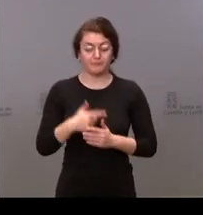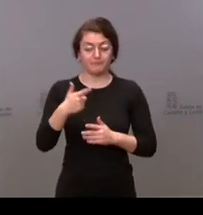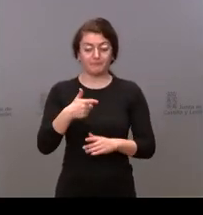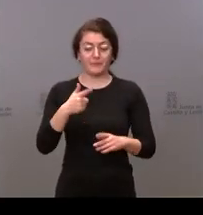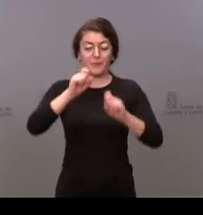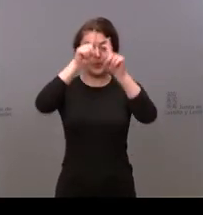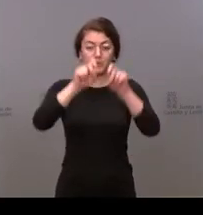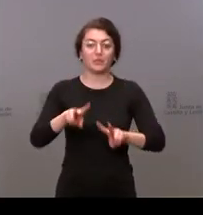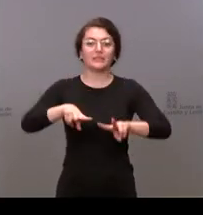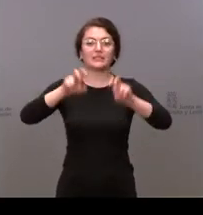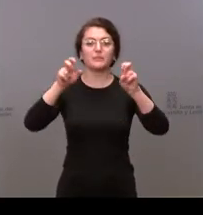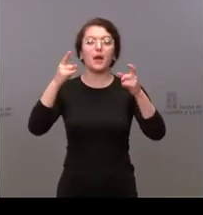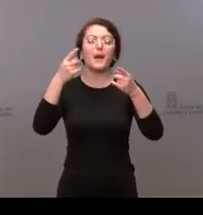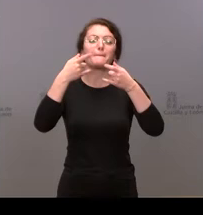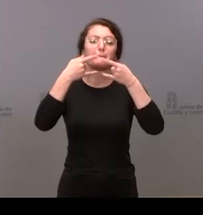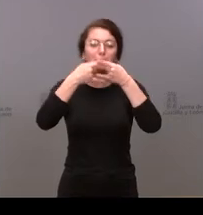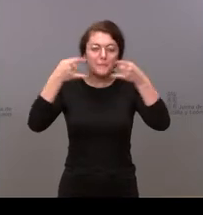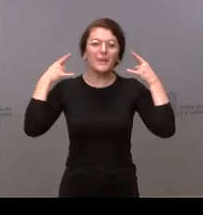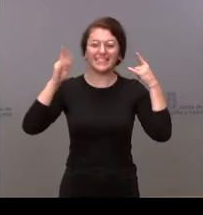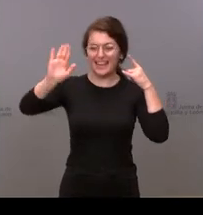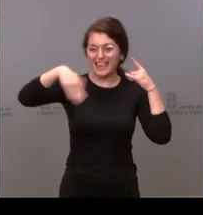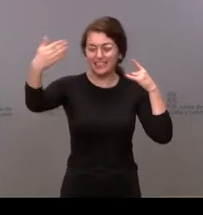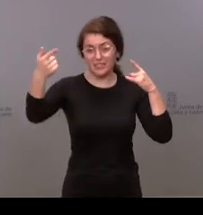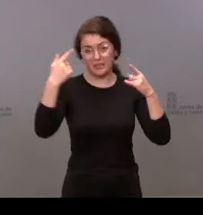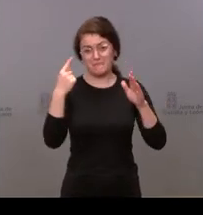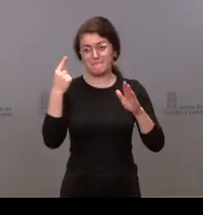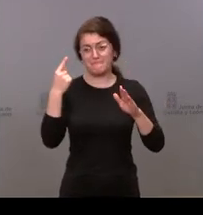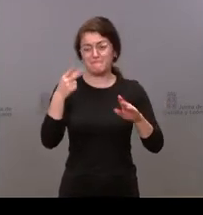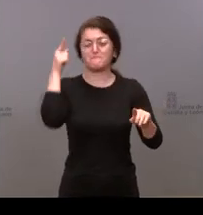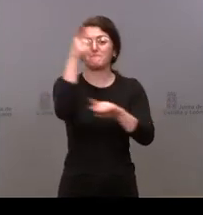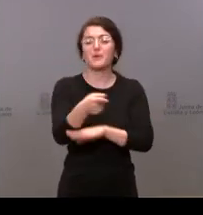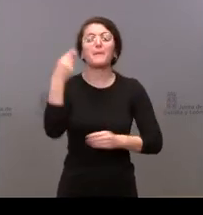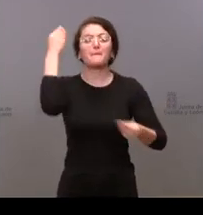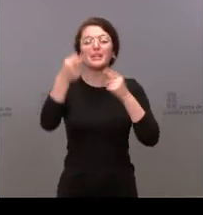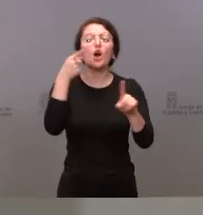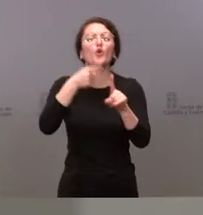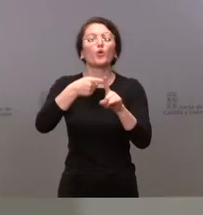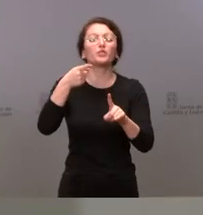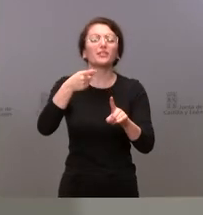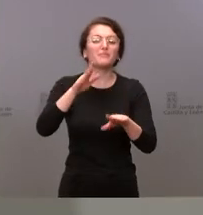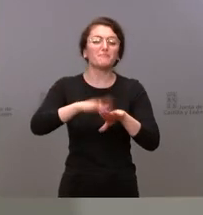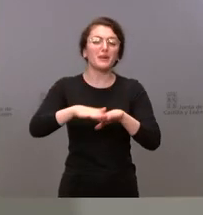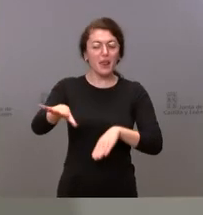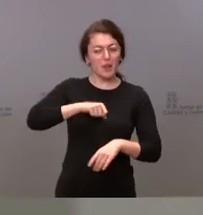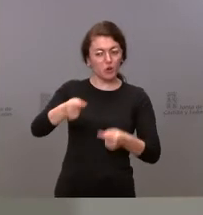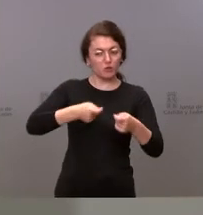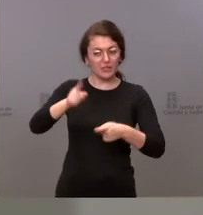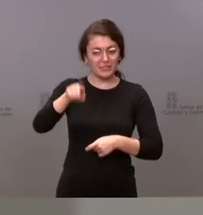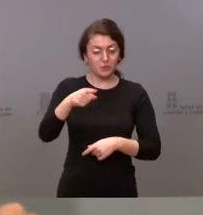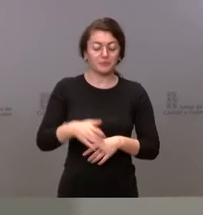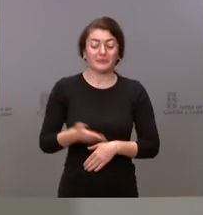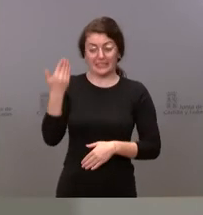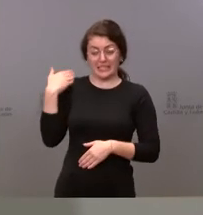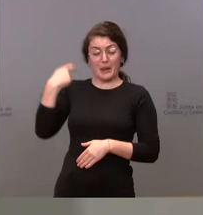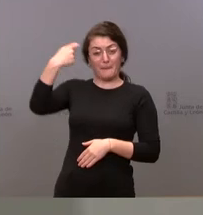exteriores si les parece una medida útil para controlar los contagios gracias ayer mismo fue el presidente de la Junta de